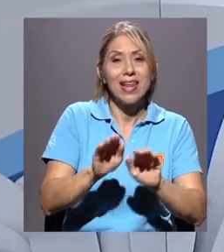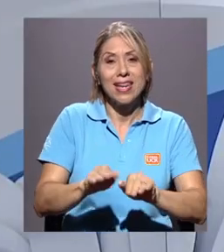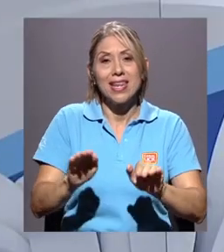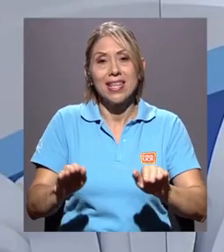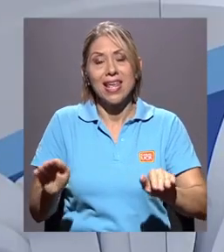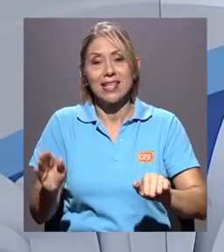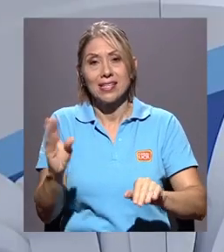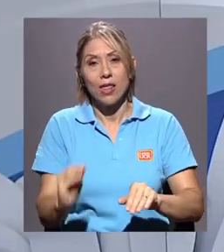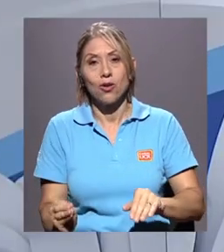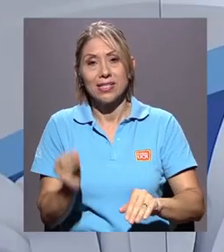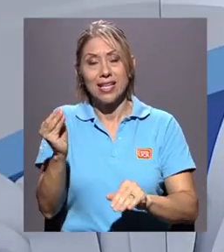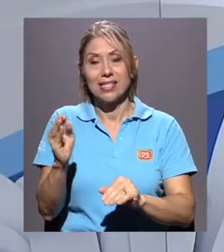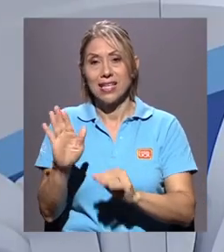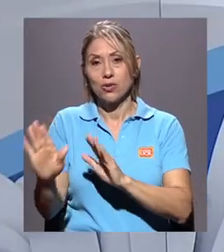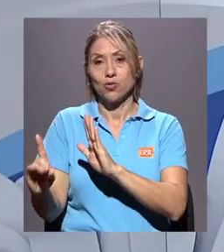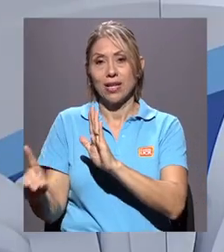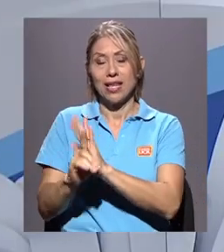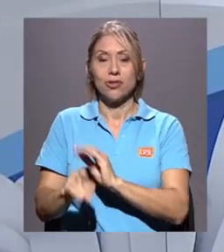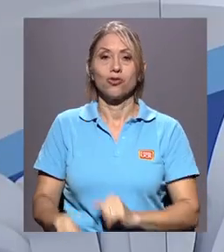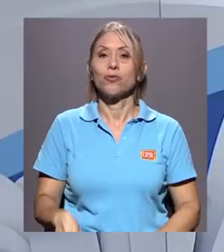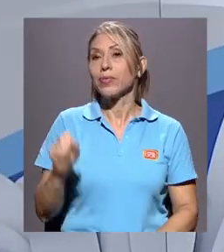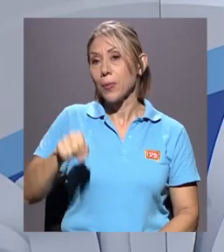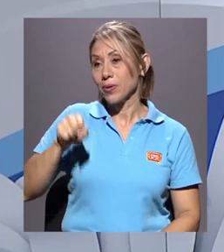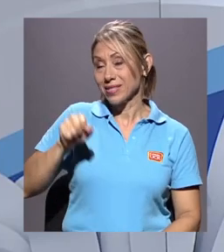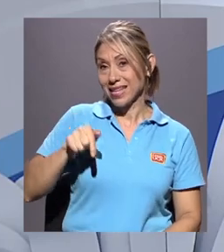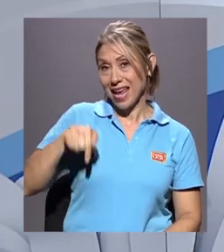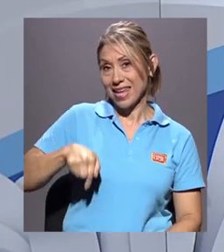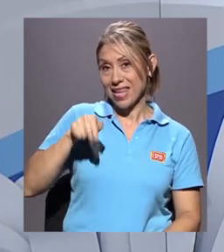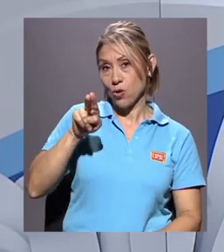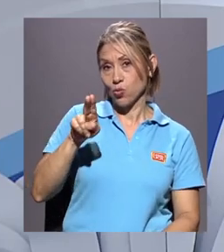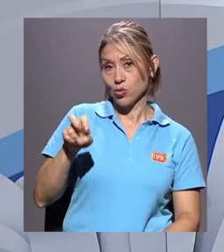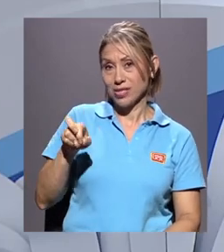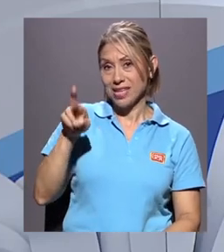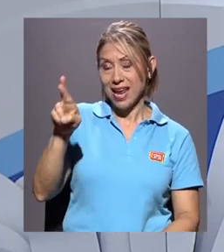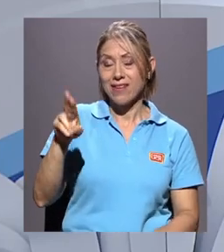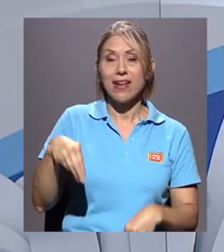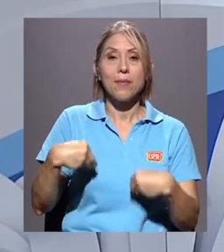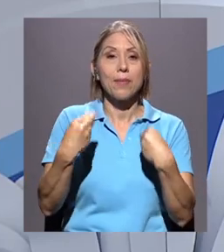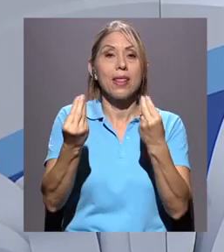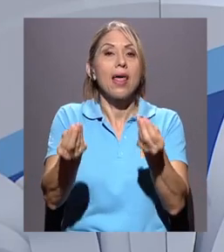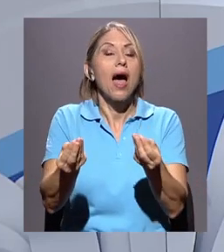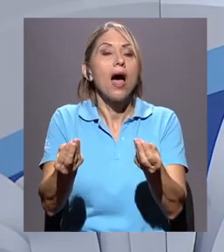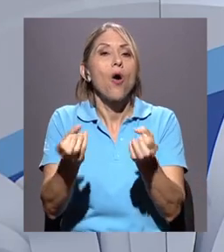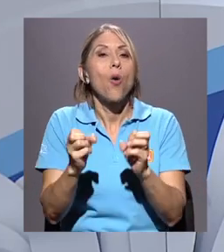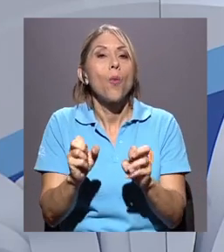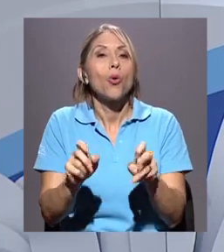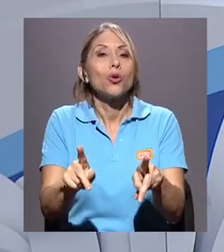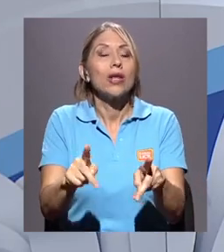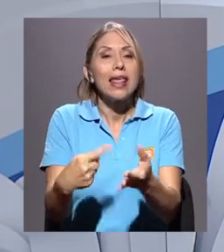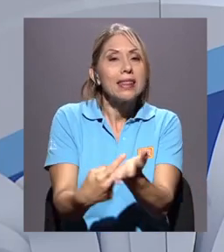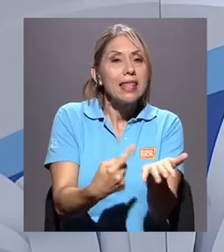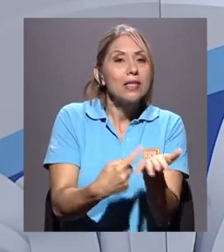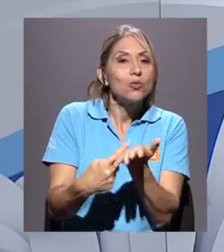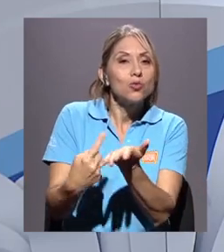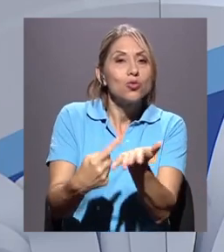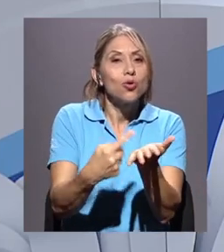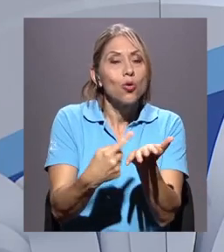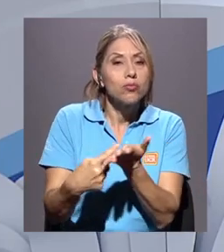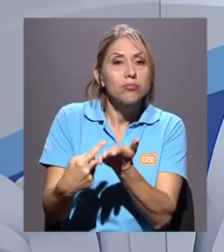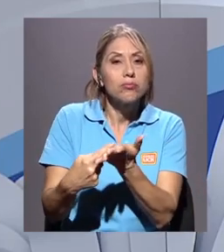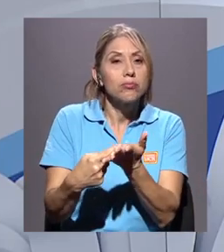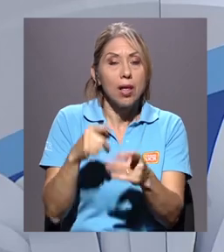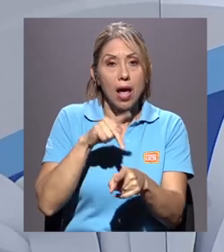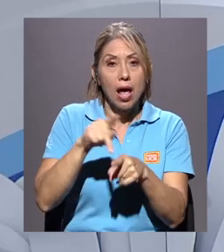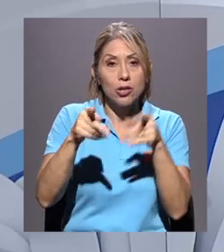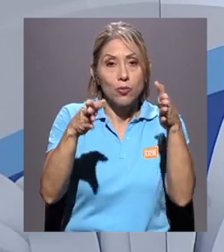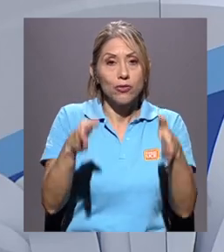Costa Rica aquí lo que estaría aportándole a la sociedad y a la región son escenarios de discusión a los profesionales y las profesionales en esta materia que